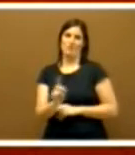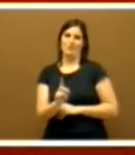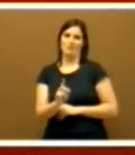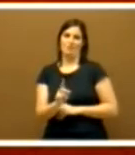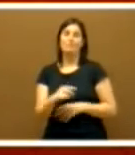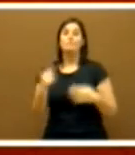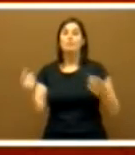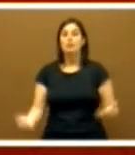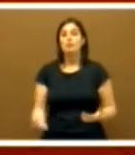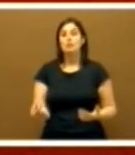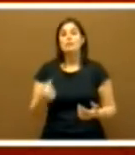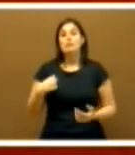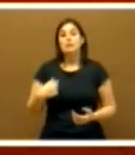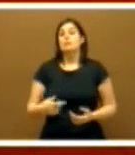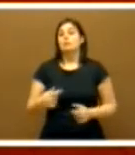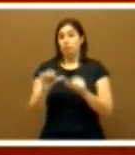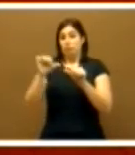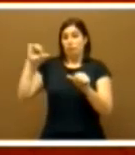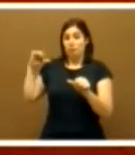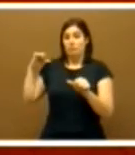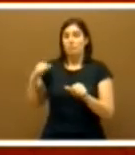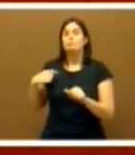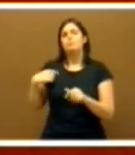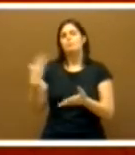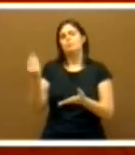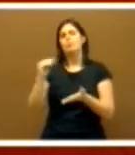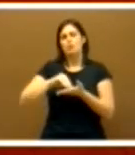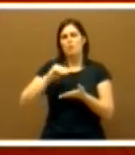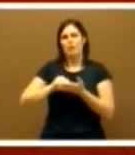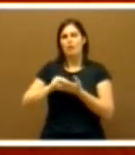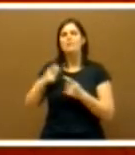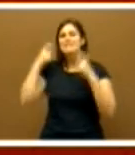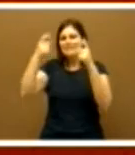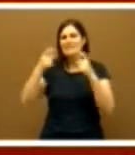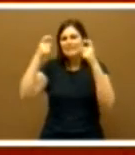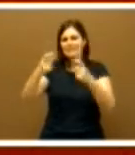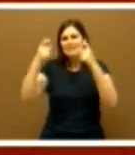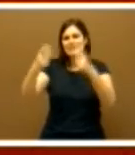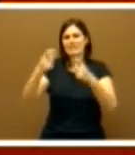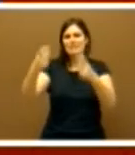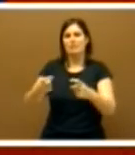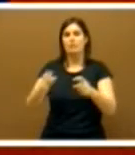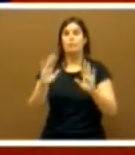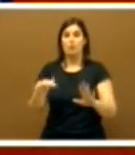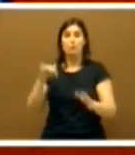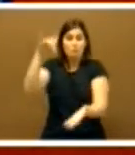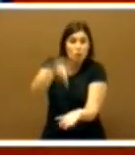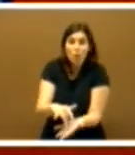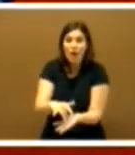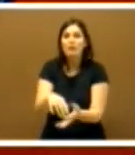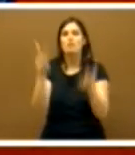Detrás de mí lo han intentado muchos desde múltiples opciones políticas. No llegaron a este momento.